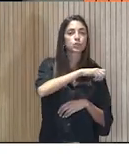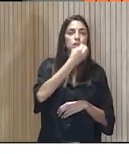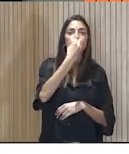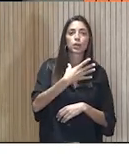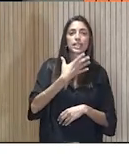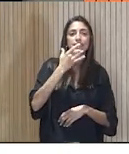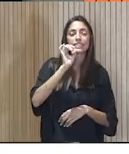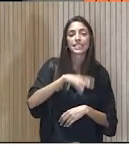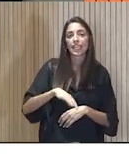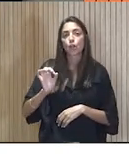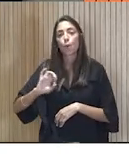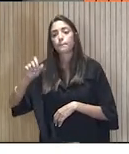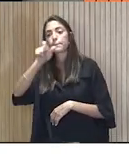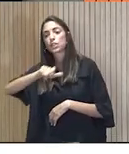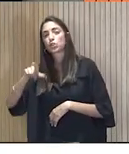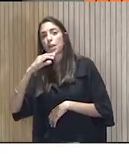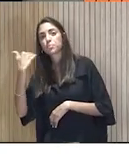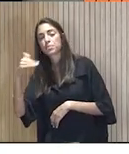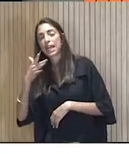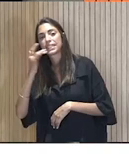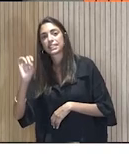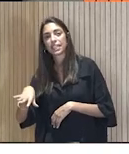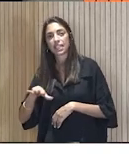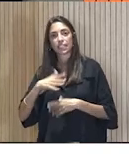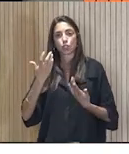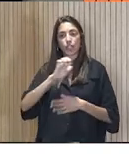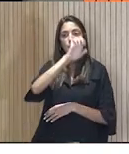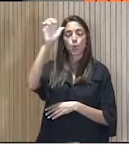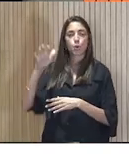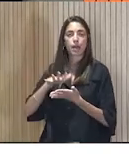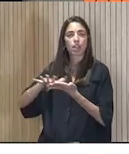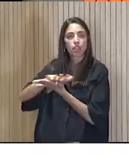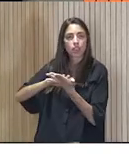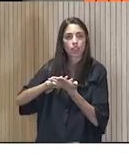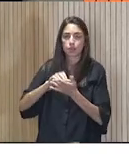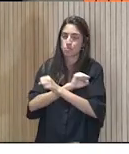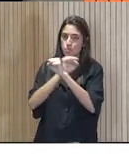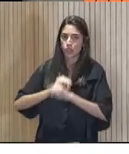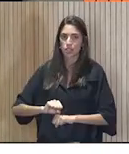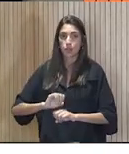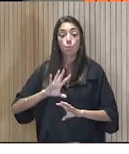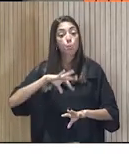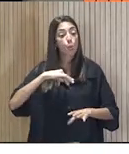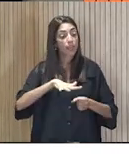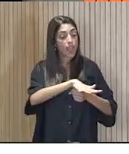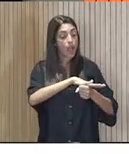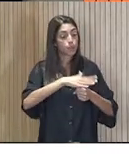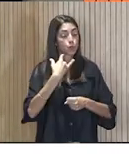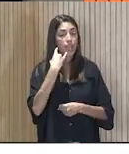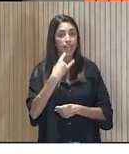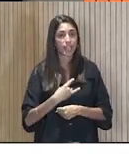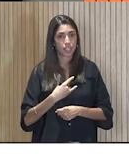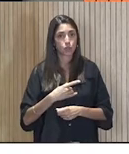Europa no es tan impoluta ni tan intocable como parecía. Pero, a lo mejor, en el campo energético, también nos ha venido bien.